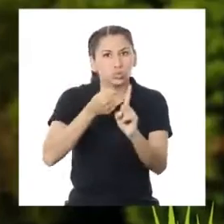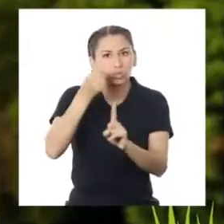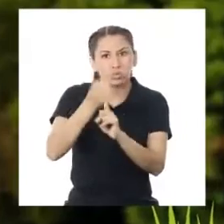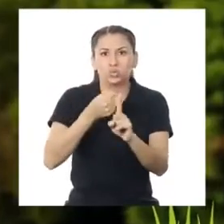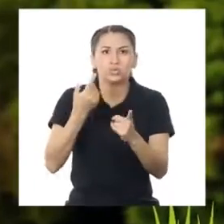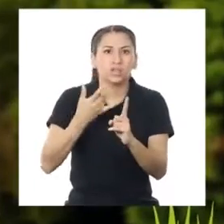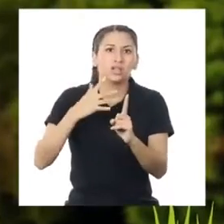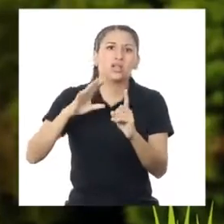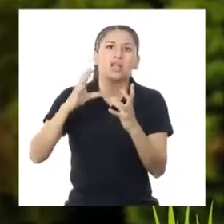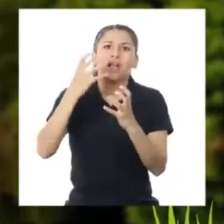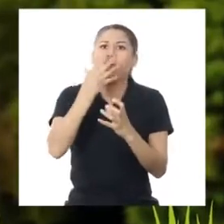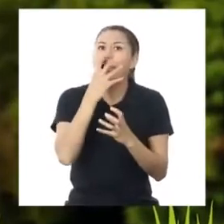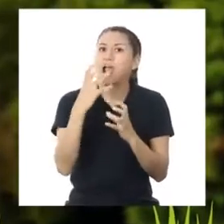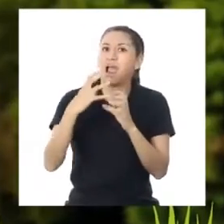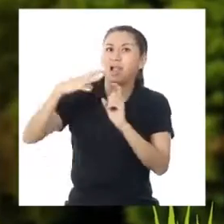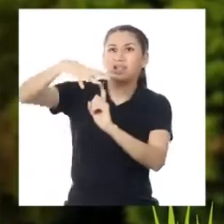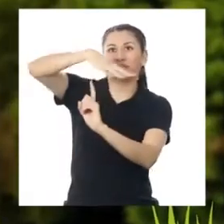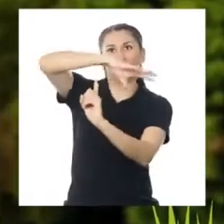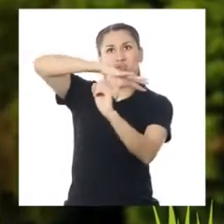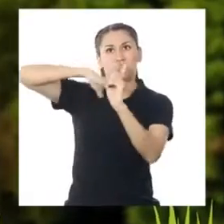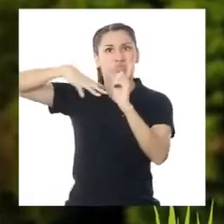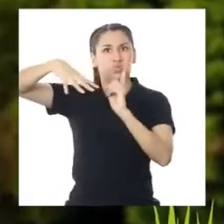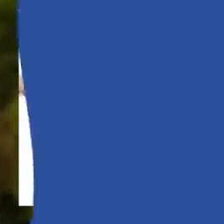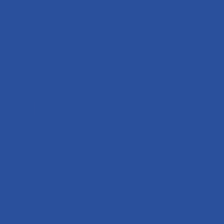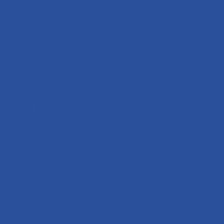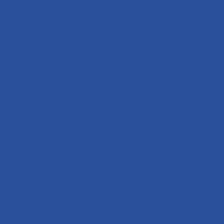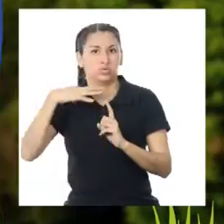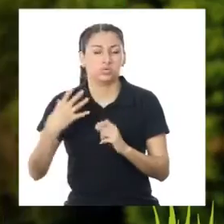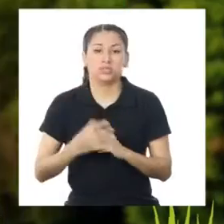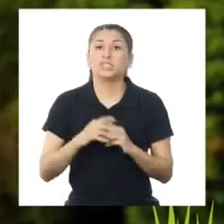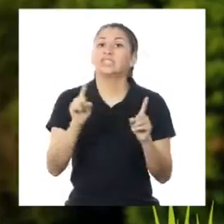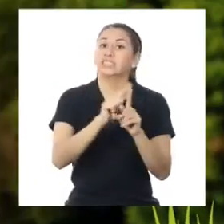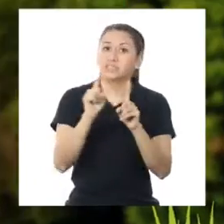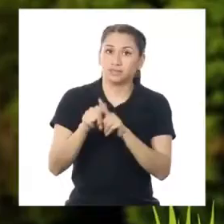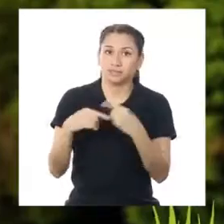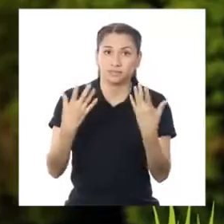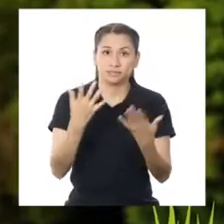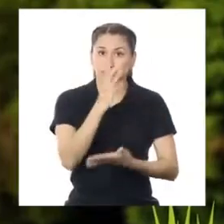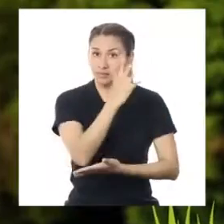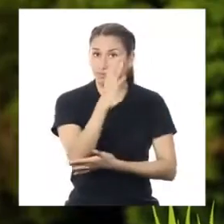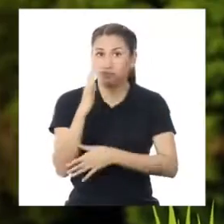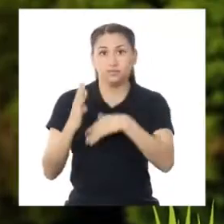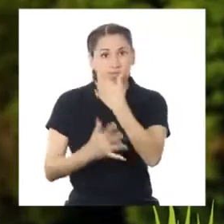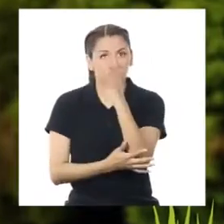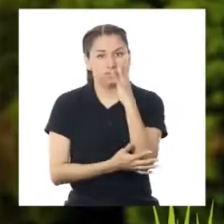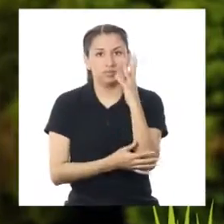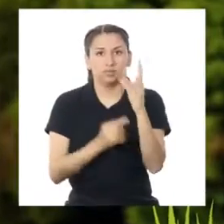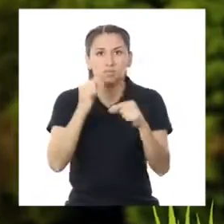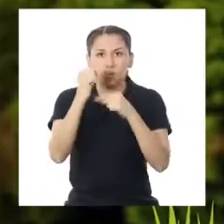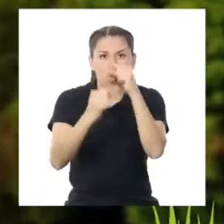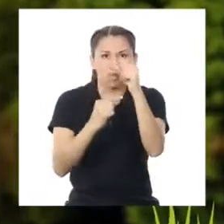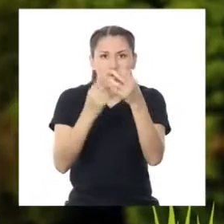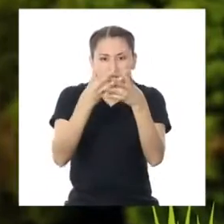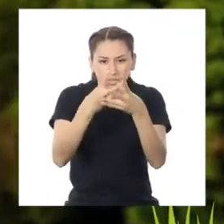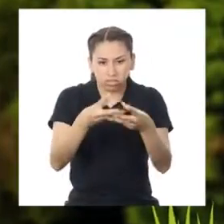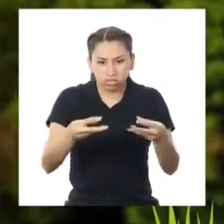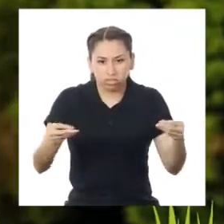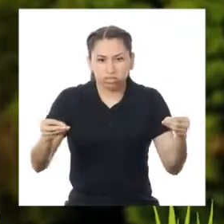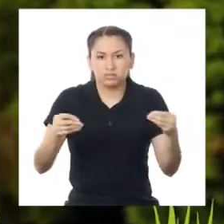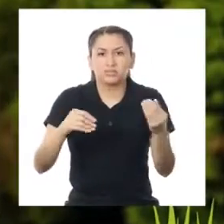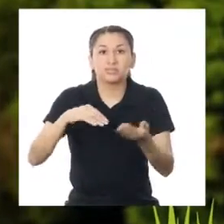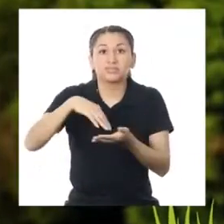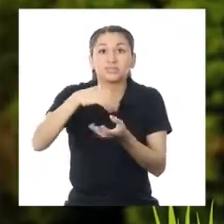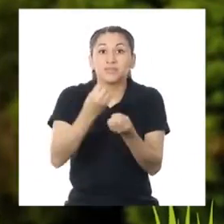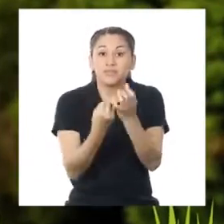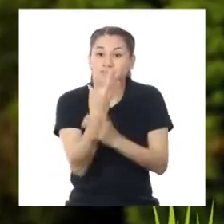luchar contra los efectos del calentamiento global. También causa que los bosques se vayan deteriorando y